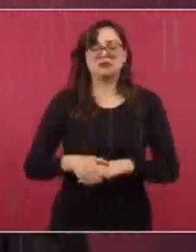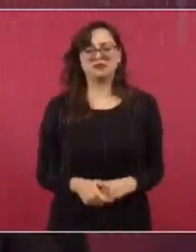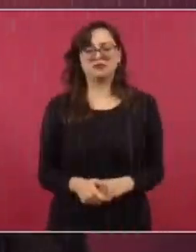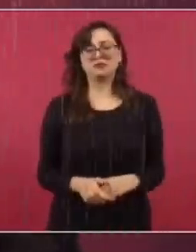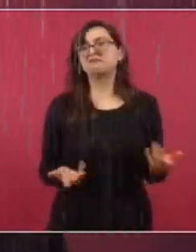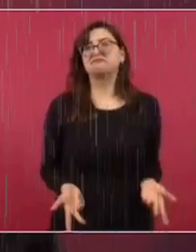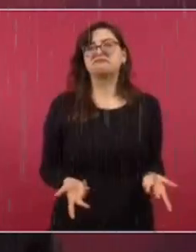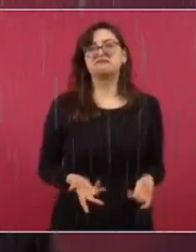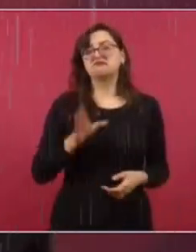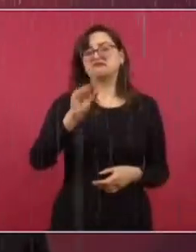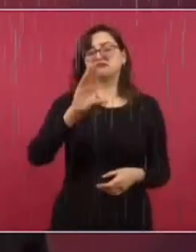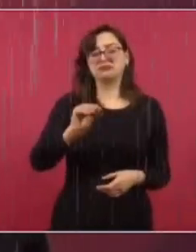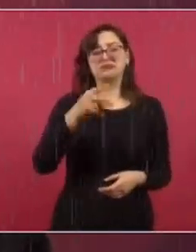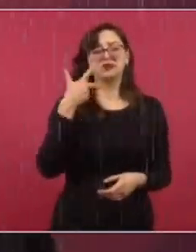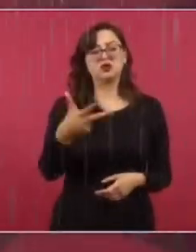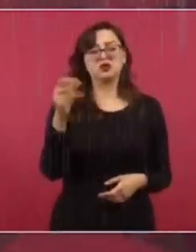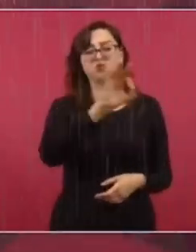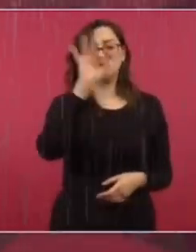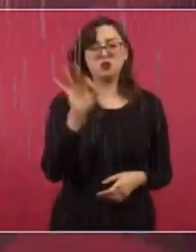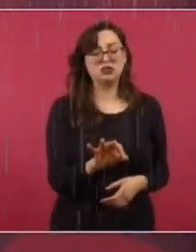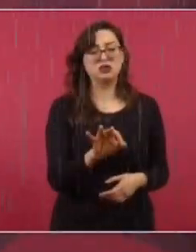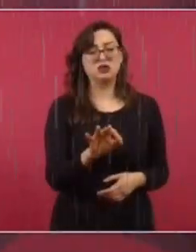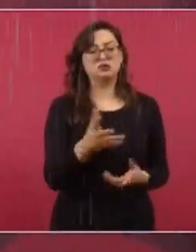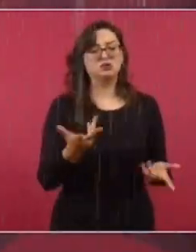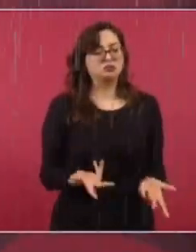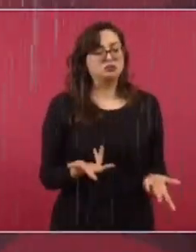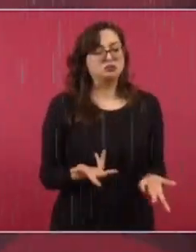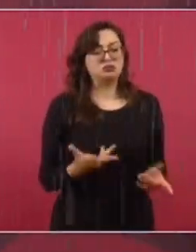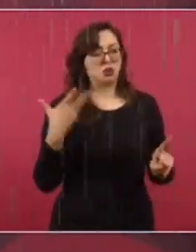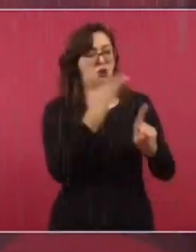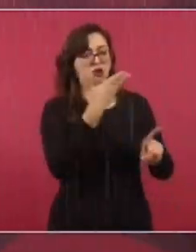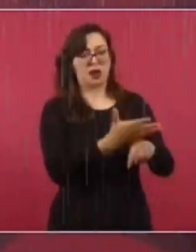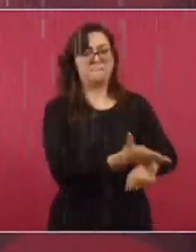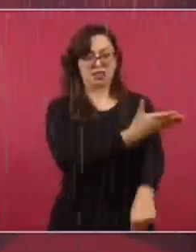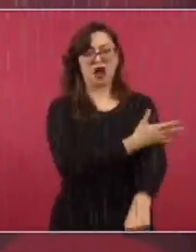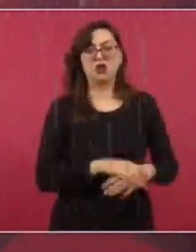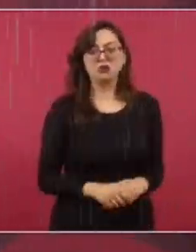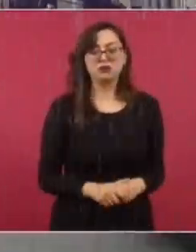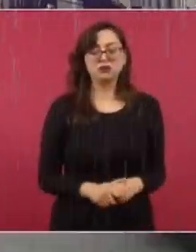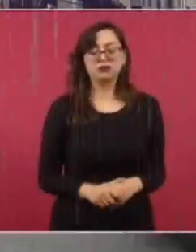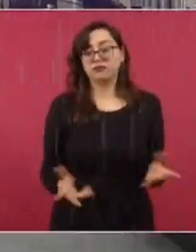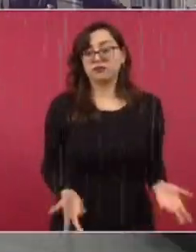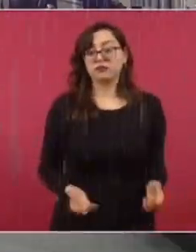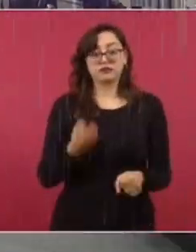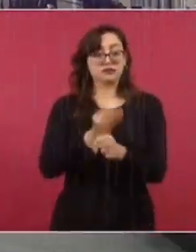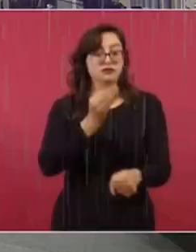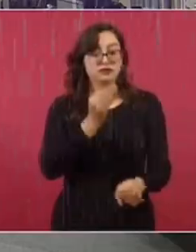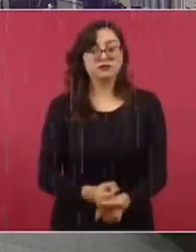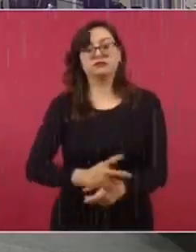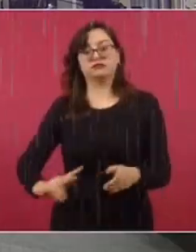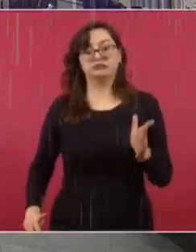% de los medios, en contra. Hay periódicos en donde todos los artículos,